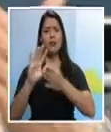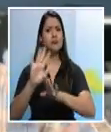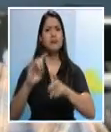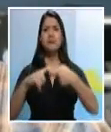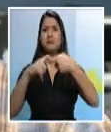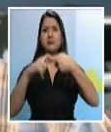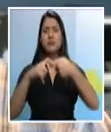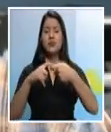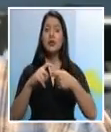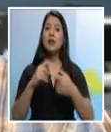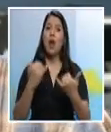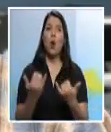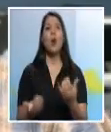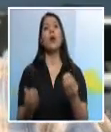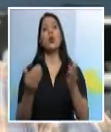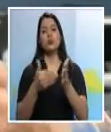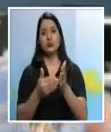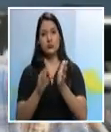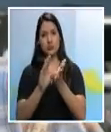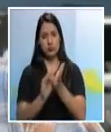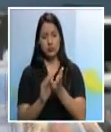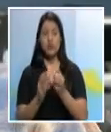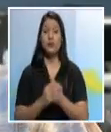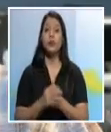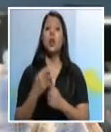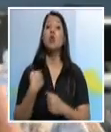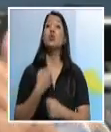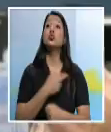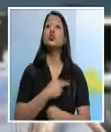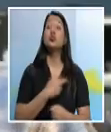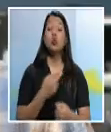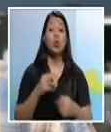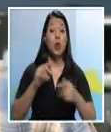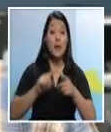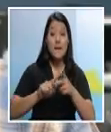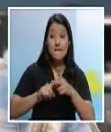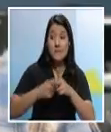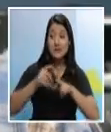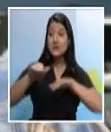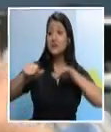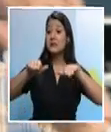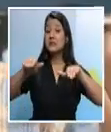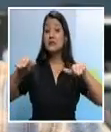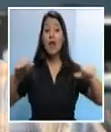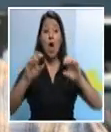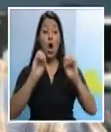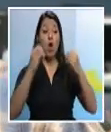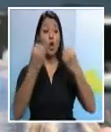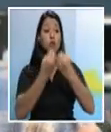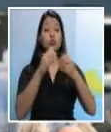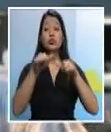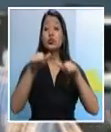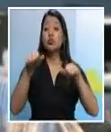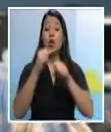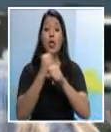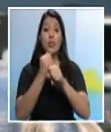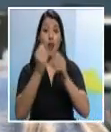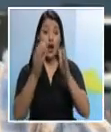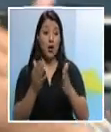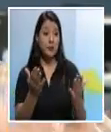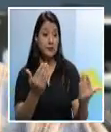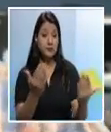tomar todas las medidas de emergencia convocando a nuestras organizaciones, a los trabajadores para que